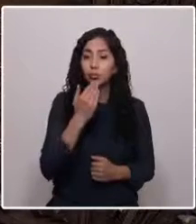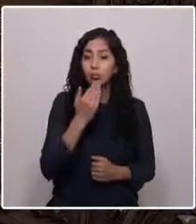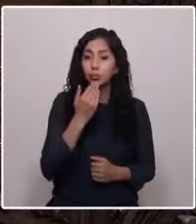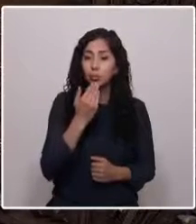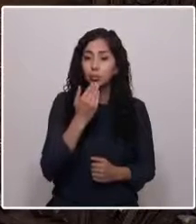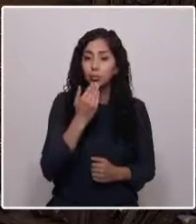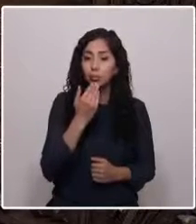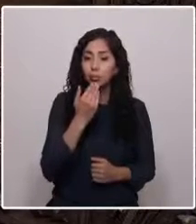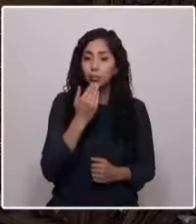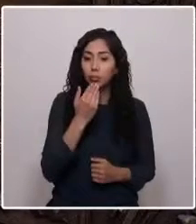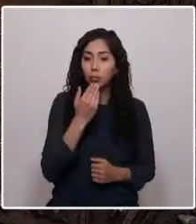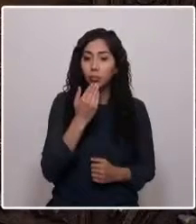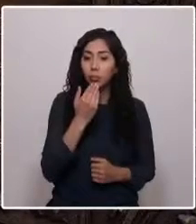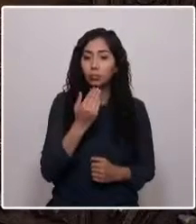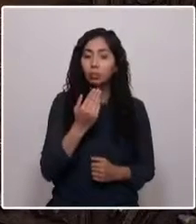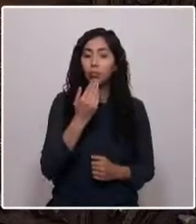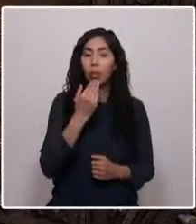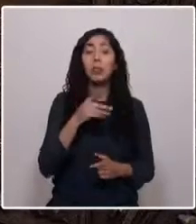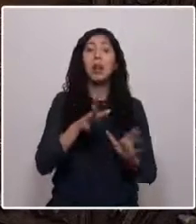alcanzaron el tercio.